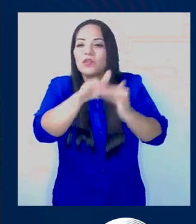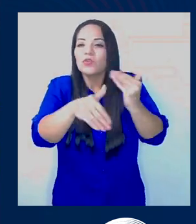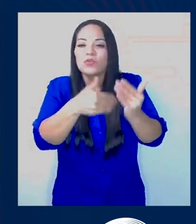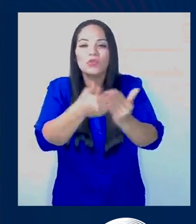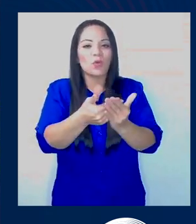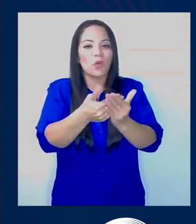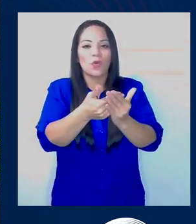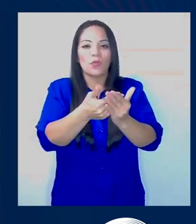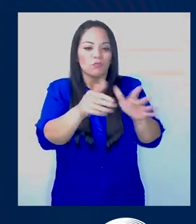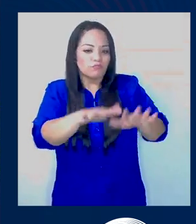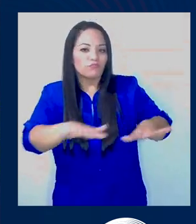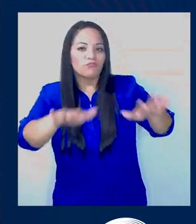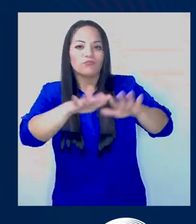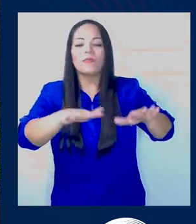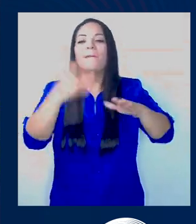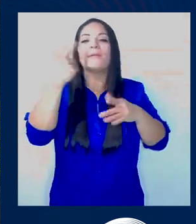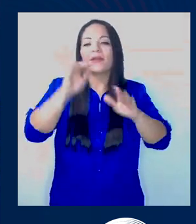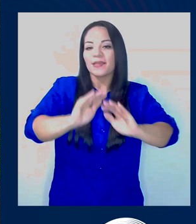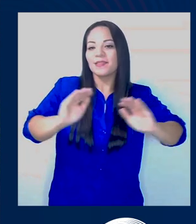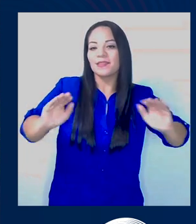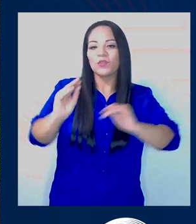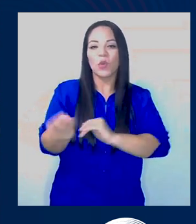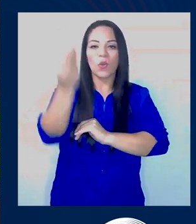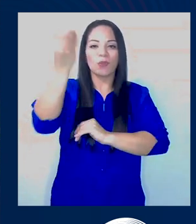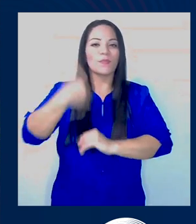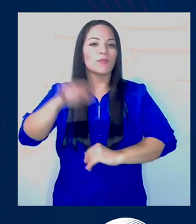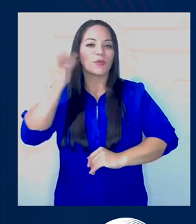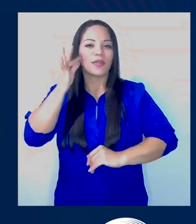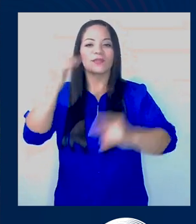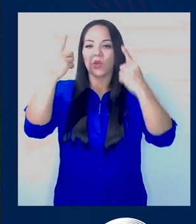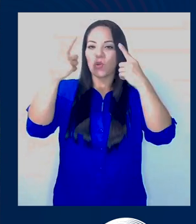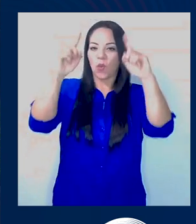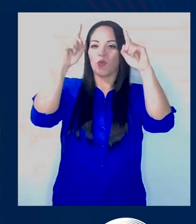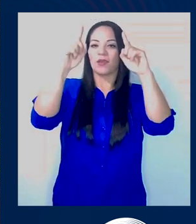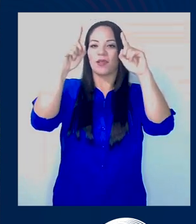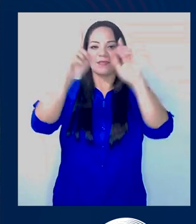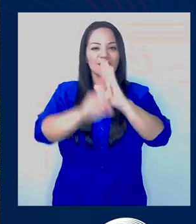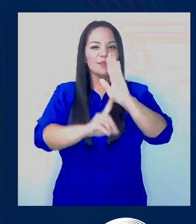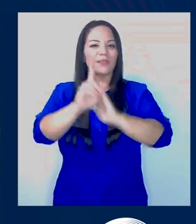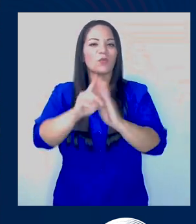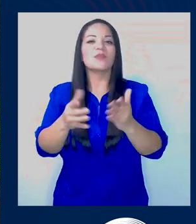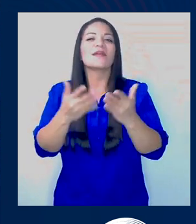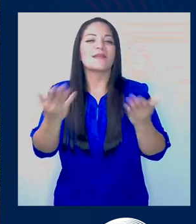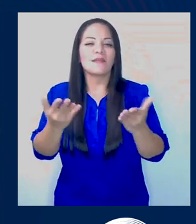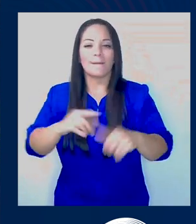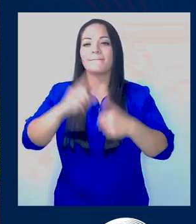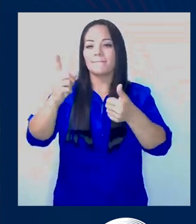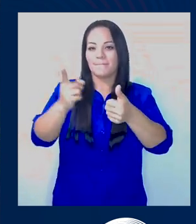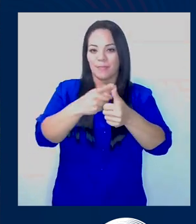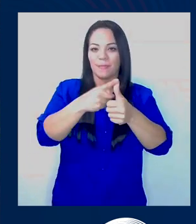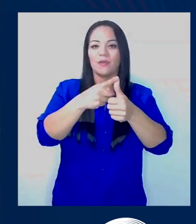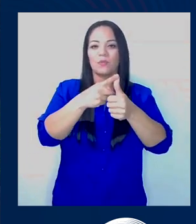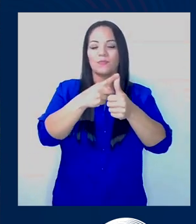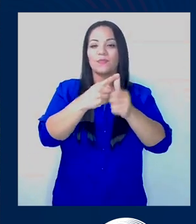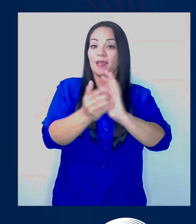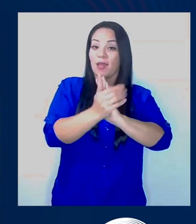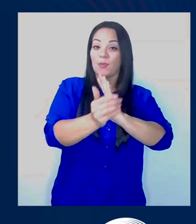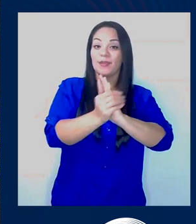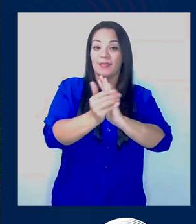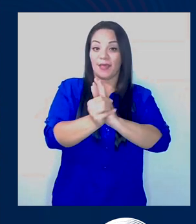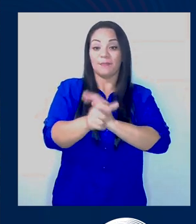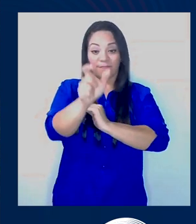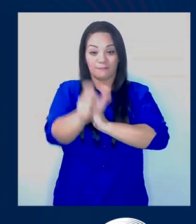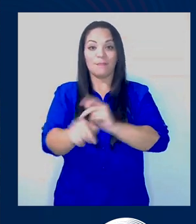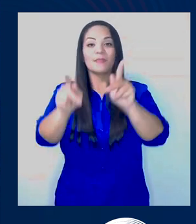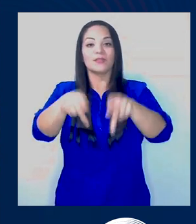condiciones para que todos los niñas, niños y jóvenes desarrollen tres grandes tipos de competencias. La competencia